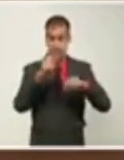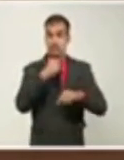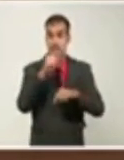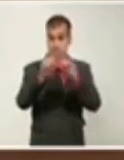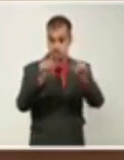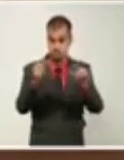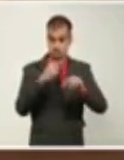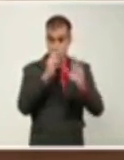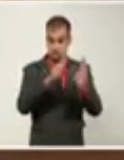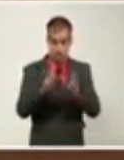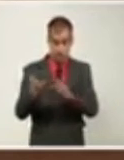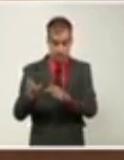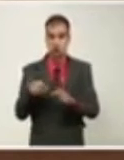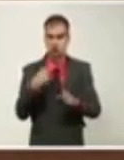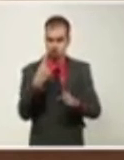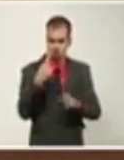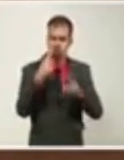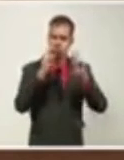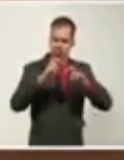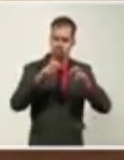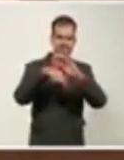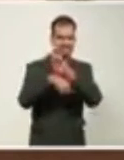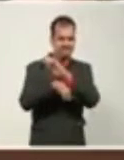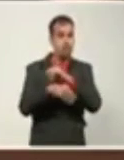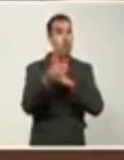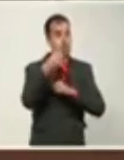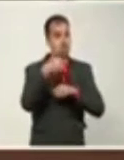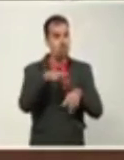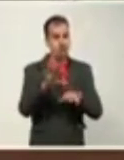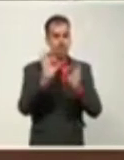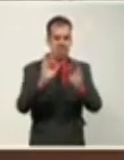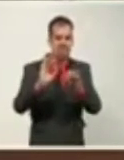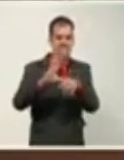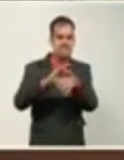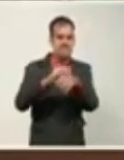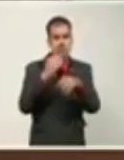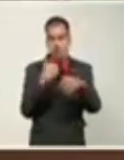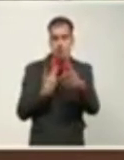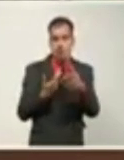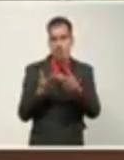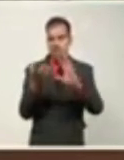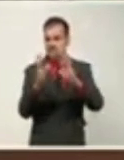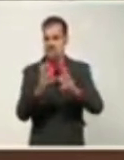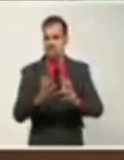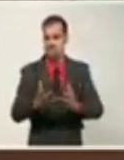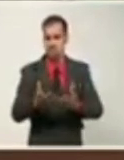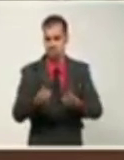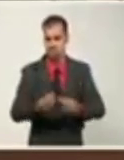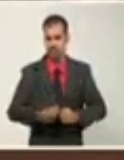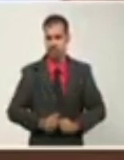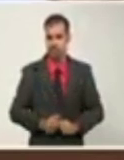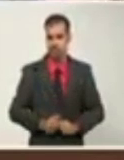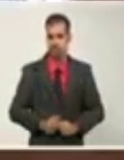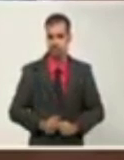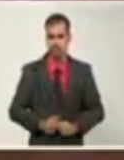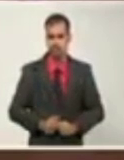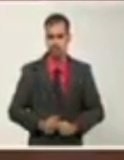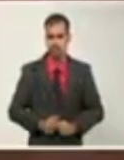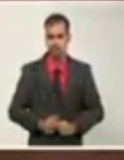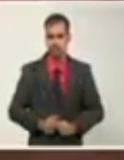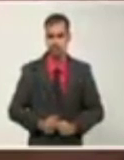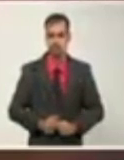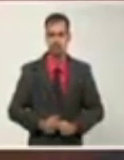Ya no estamos hablando aquí como en abril, ya no estamos hablando, sino que ahora conocemos mucho más cómo es la fisiopatología y cómo se desencadenan los procesos.